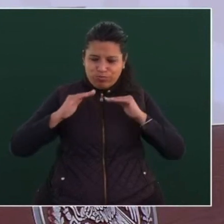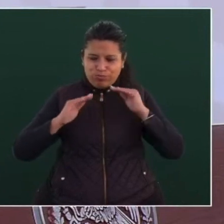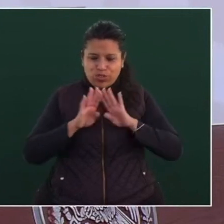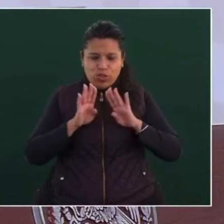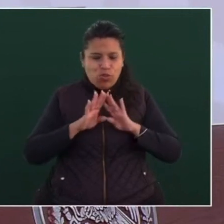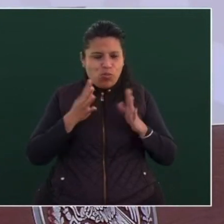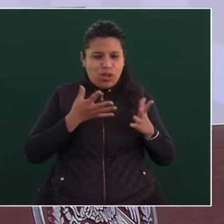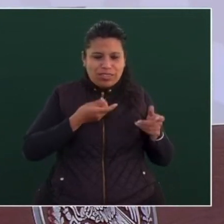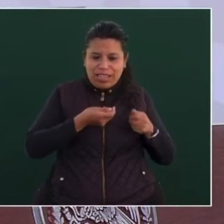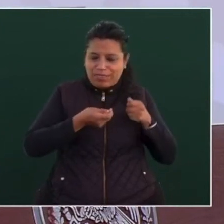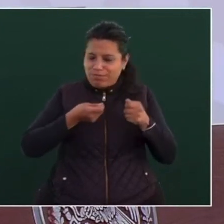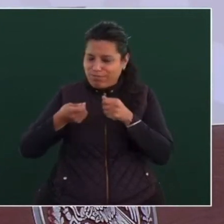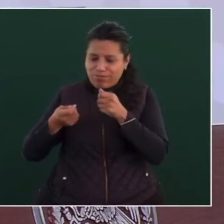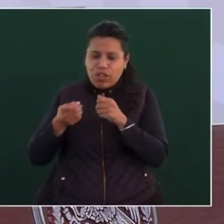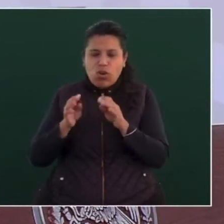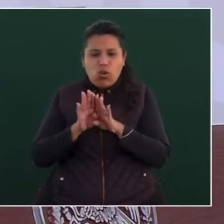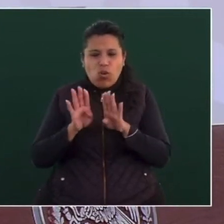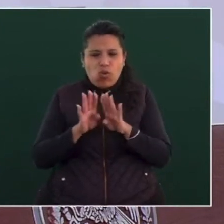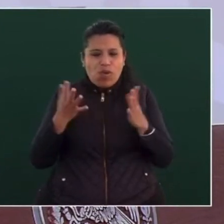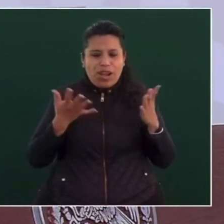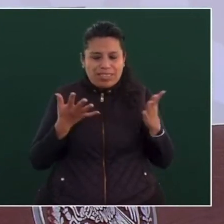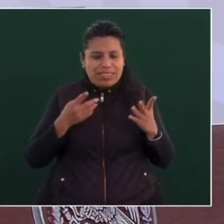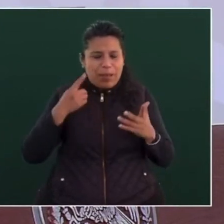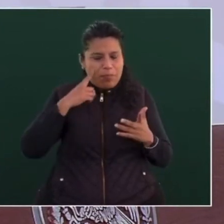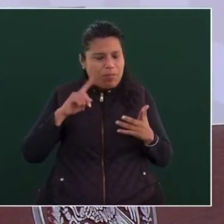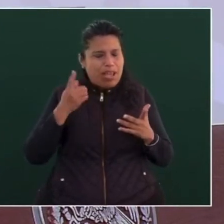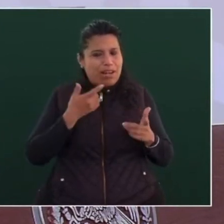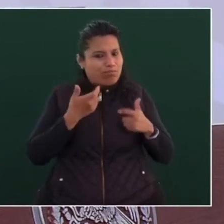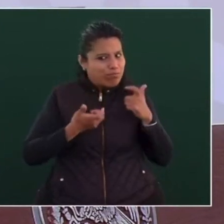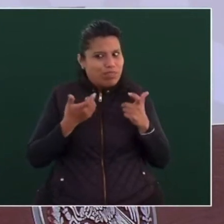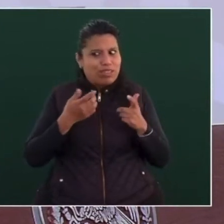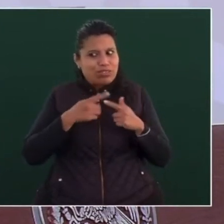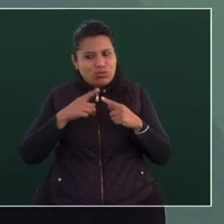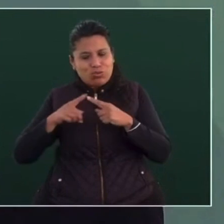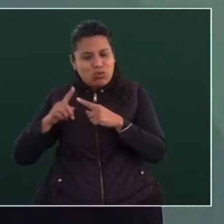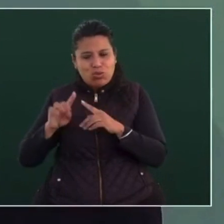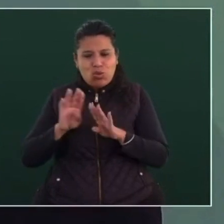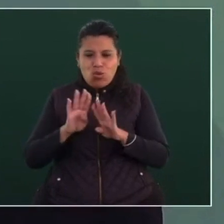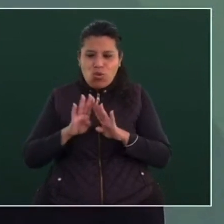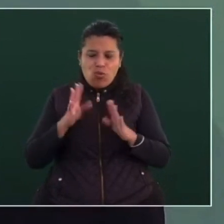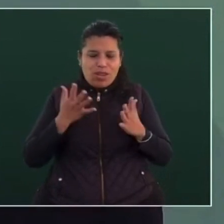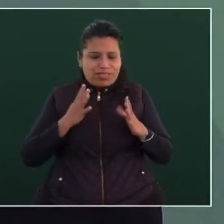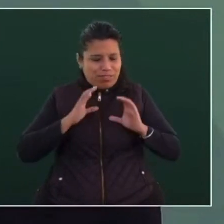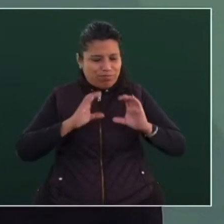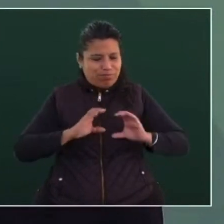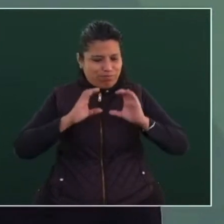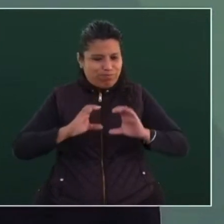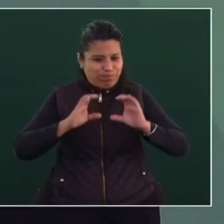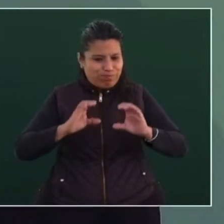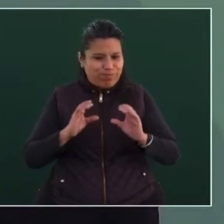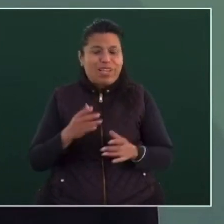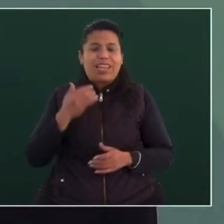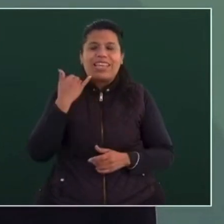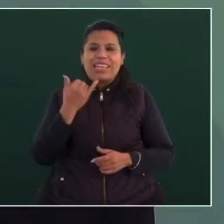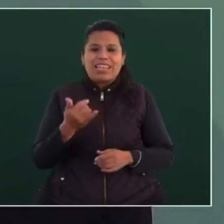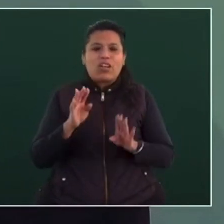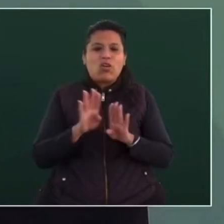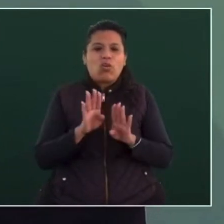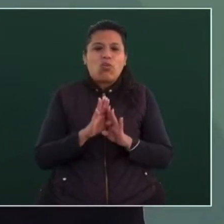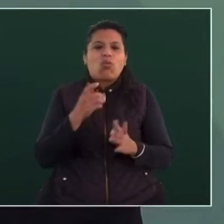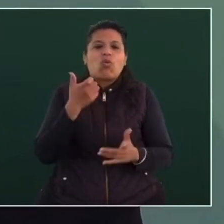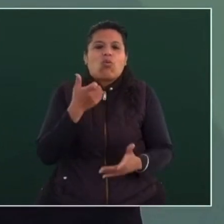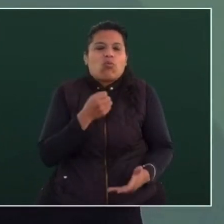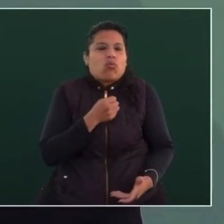que se tiene que apegar a lo que se autoriza del presupuesto en el